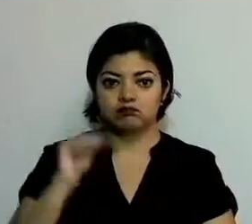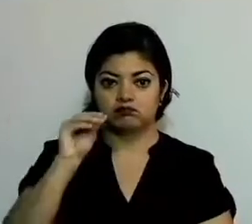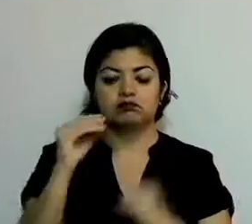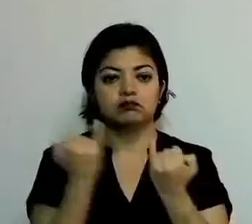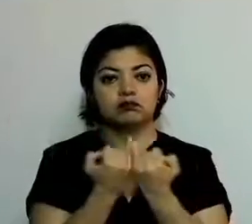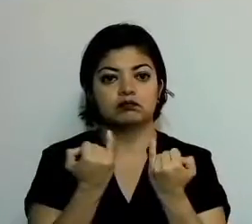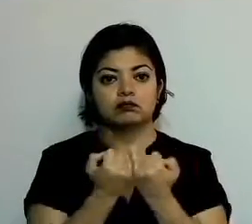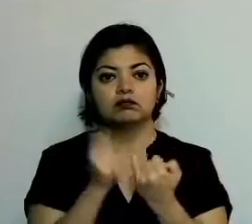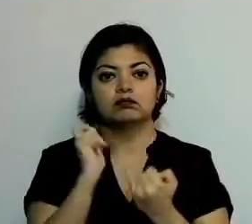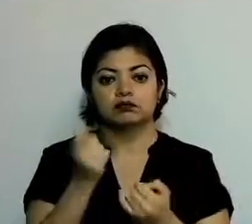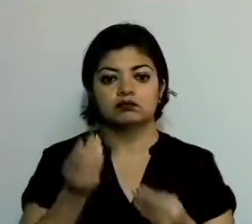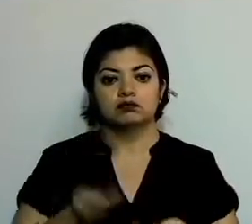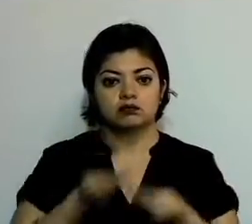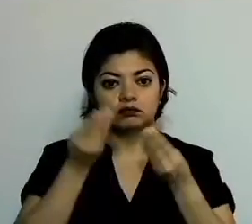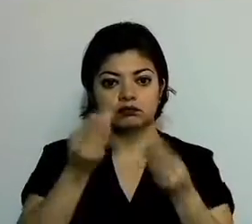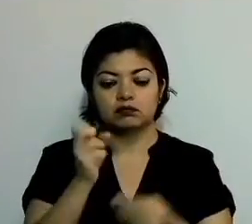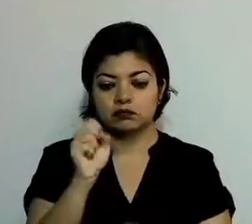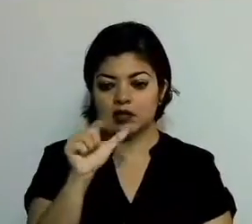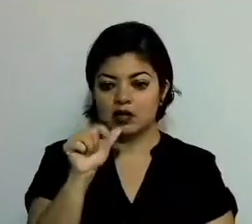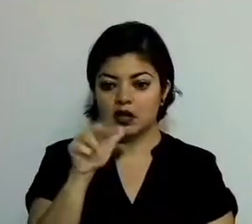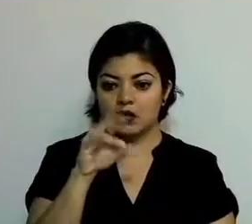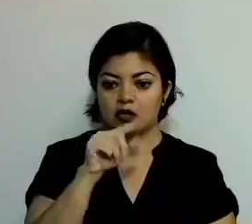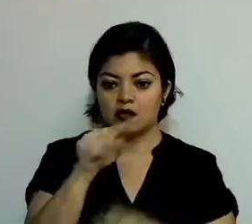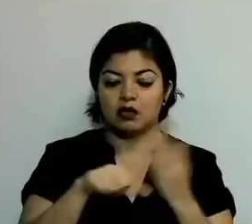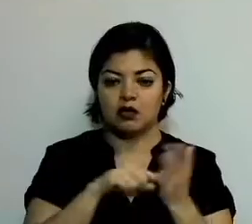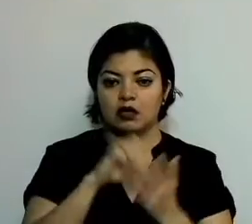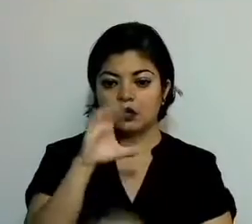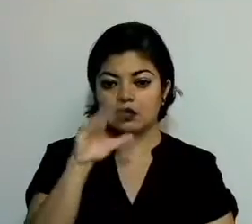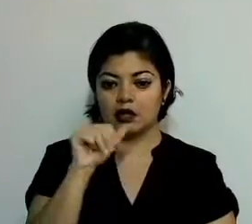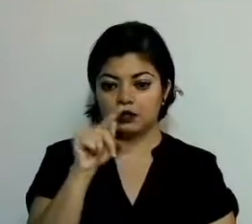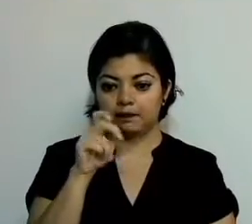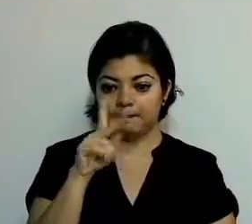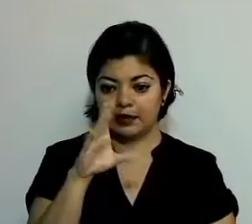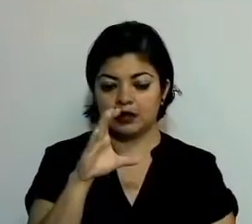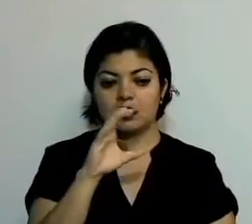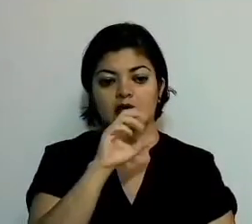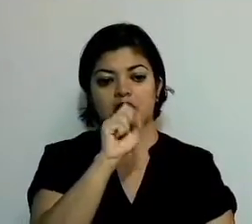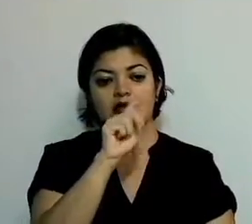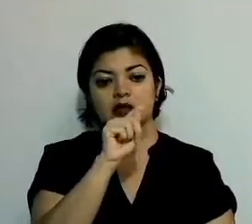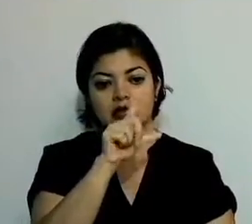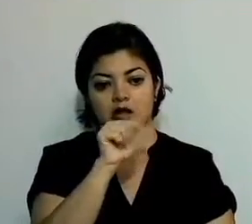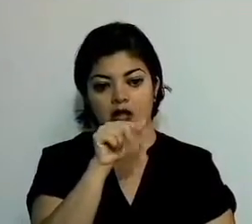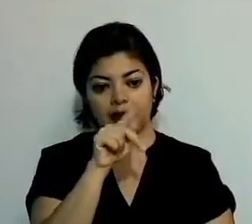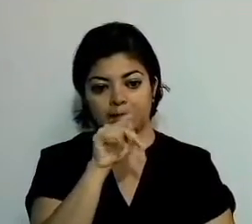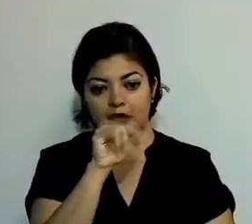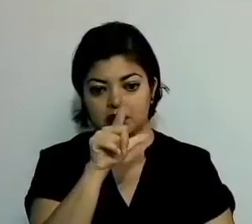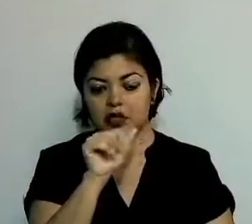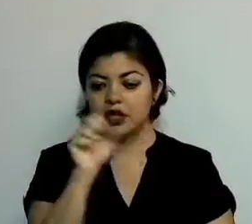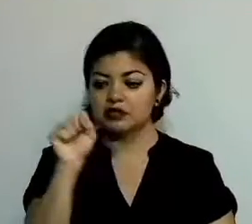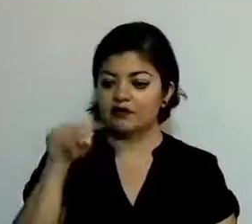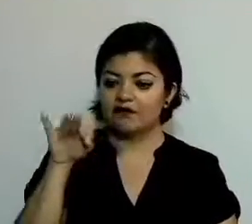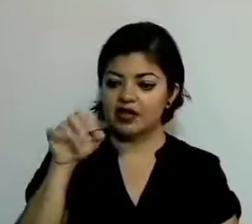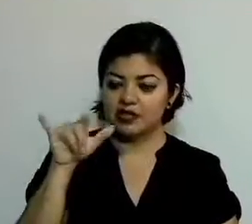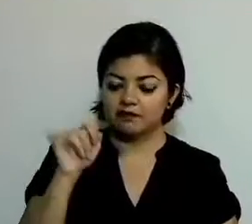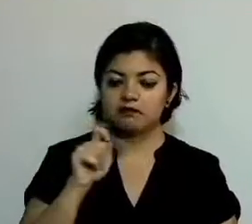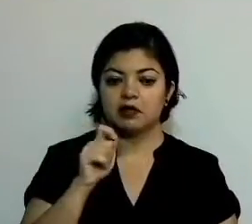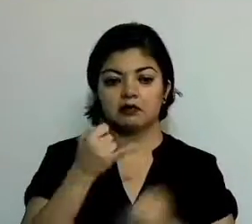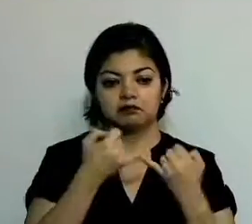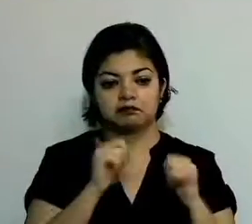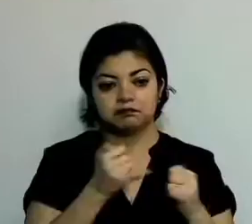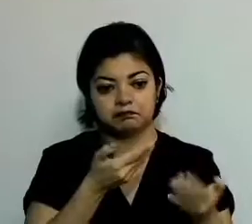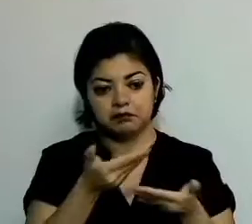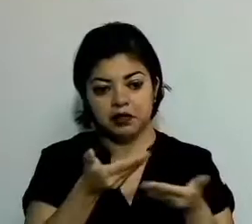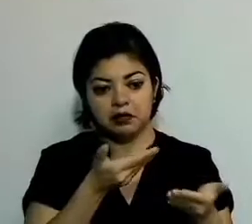la entrega de salarios en Ecatepec, Tlanepantla, San Felipe del Progreso, la inauguración de servicios Argos